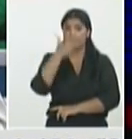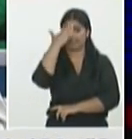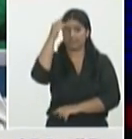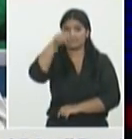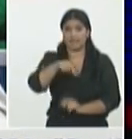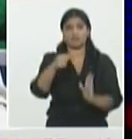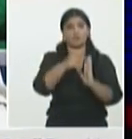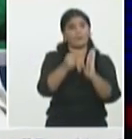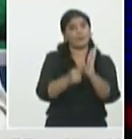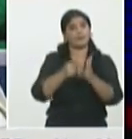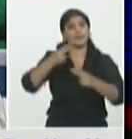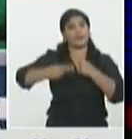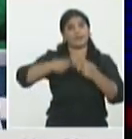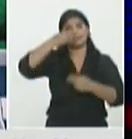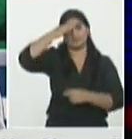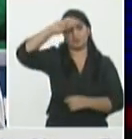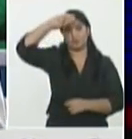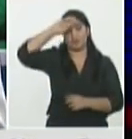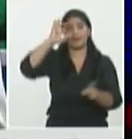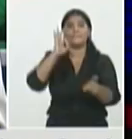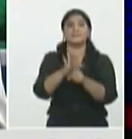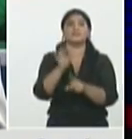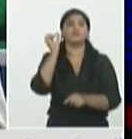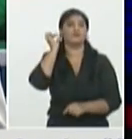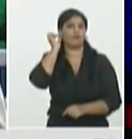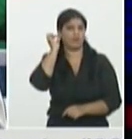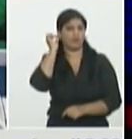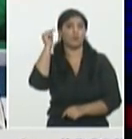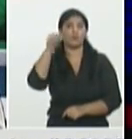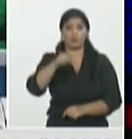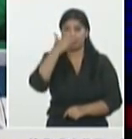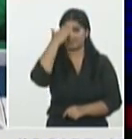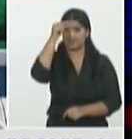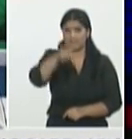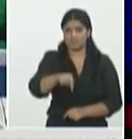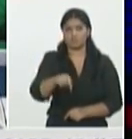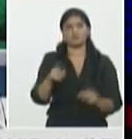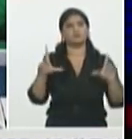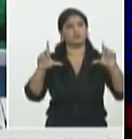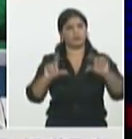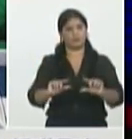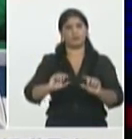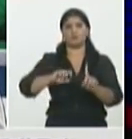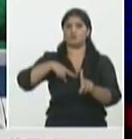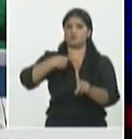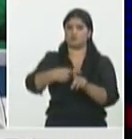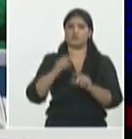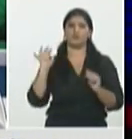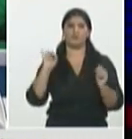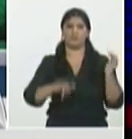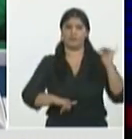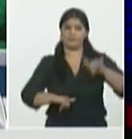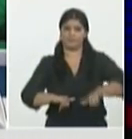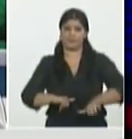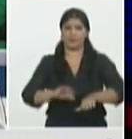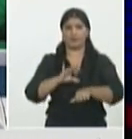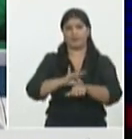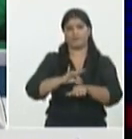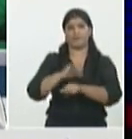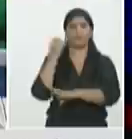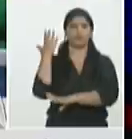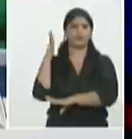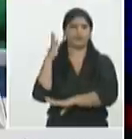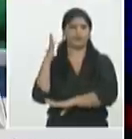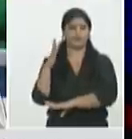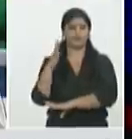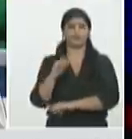que se han infectado a partir de viajeros que arriban a nuestro país aunque como yo expliqué el